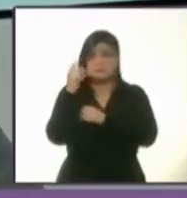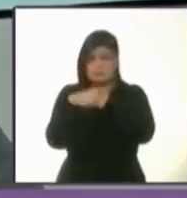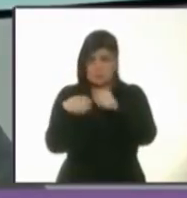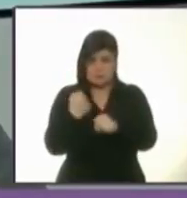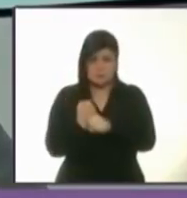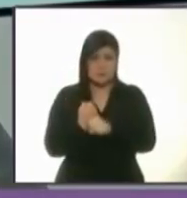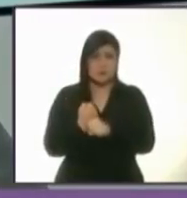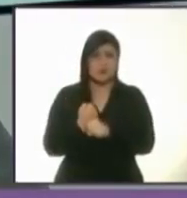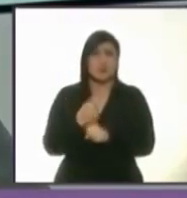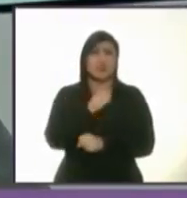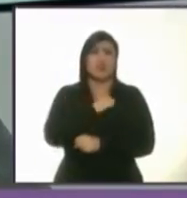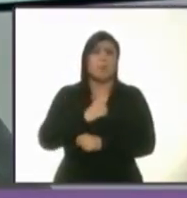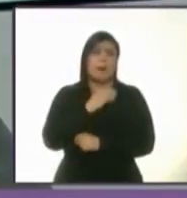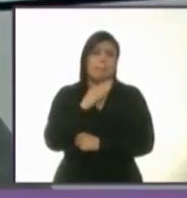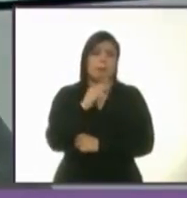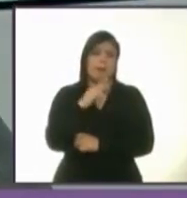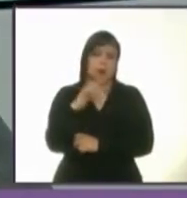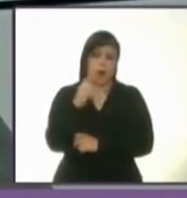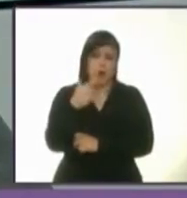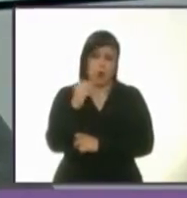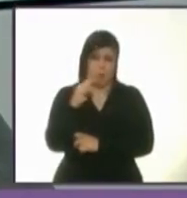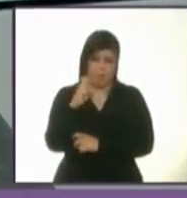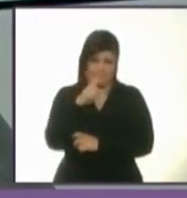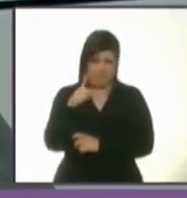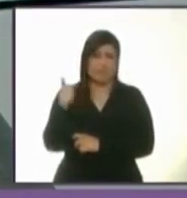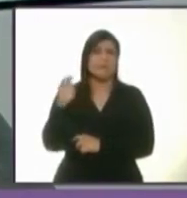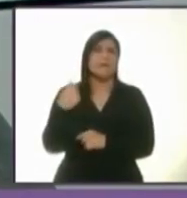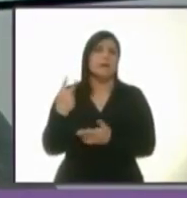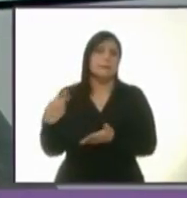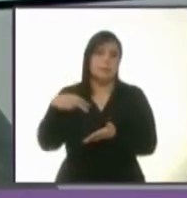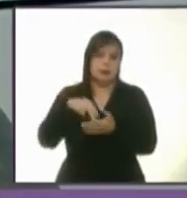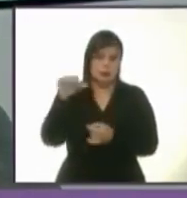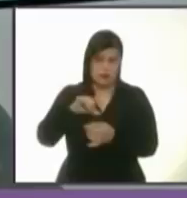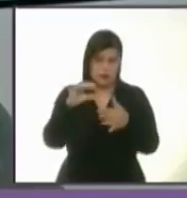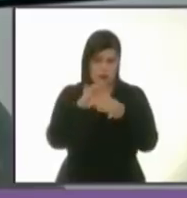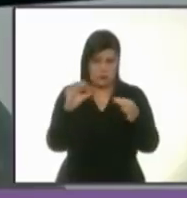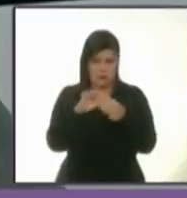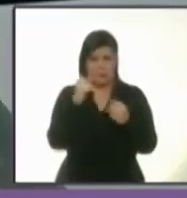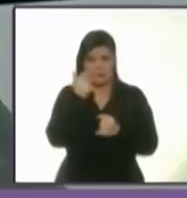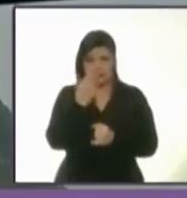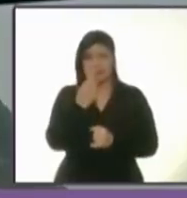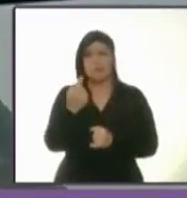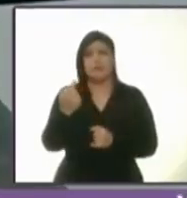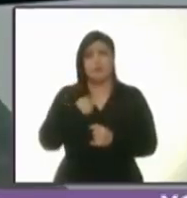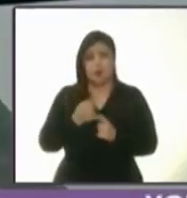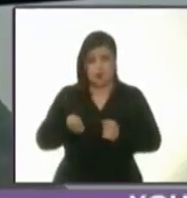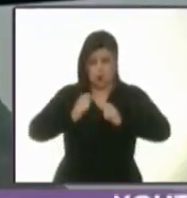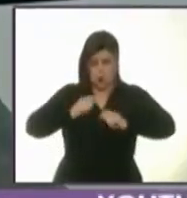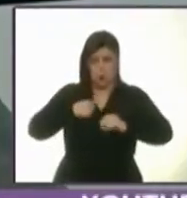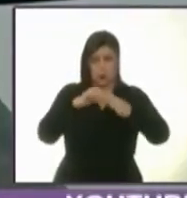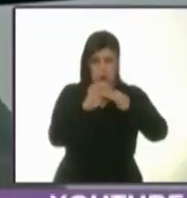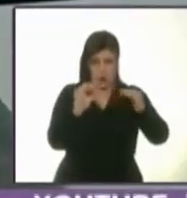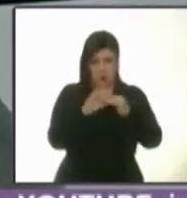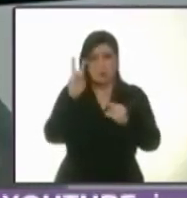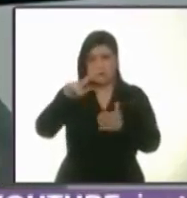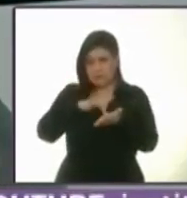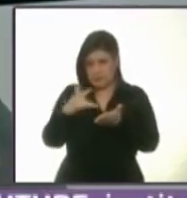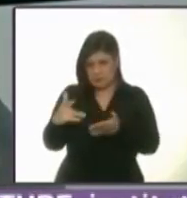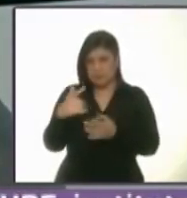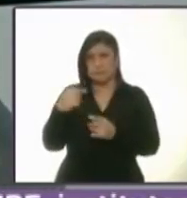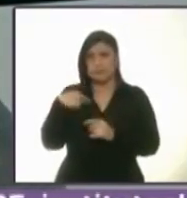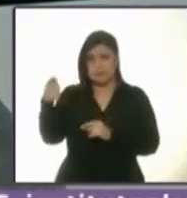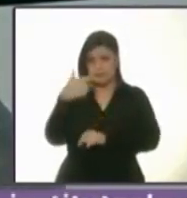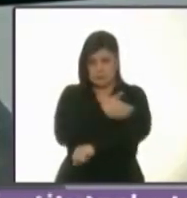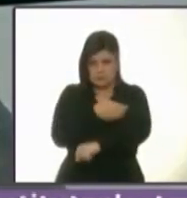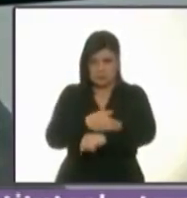Superbarrio Gómez, que el día de hoy vino a dar un mensaje a mi nombre y le agradezco mucho esta